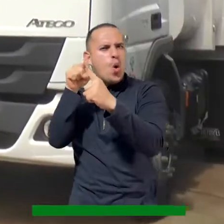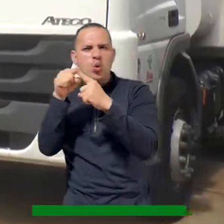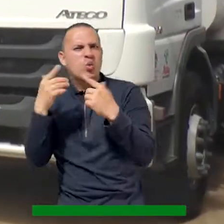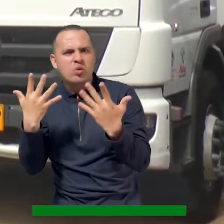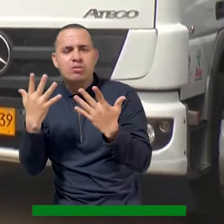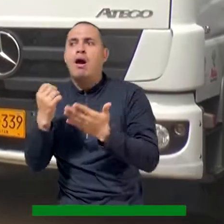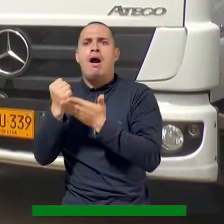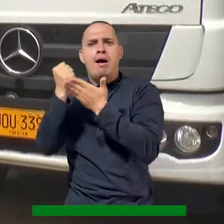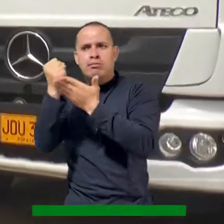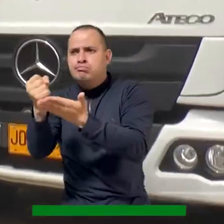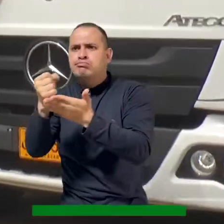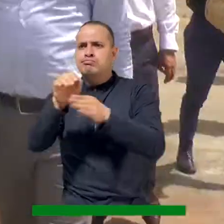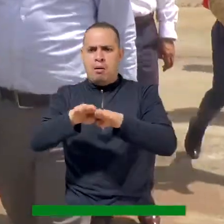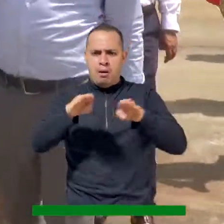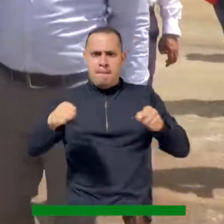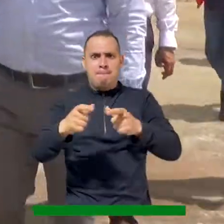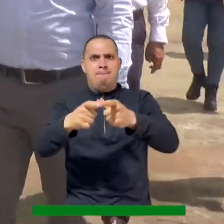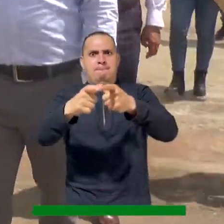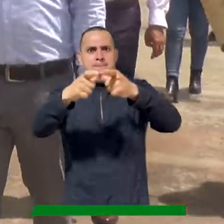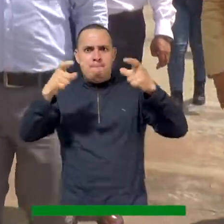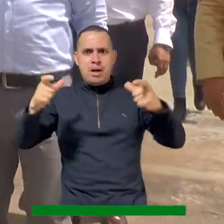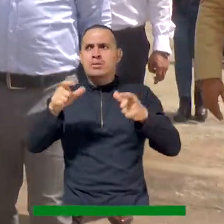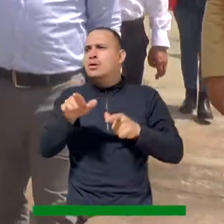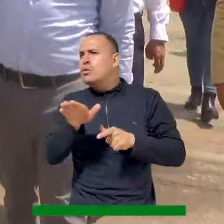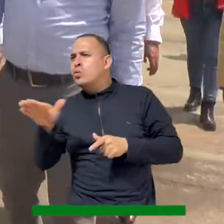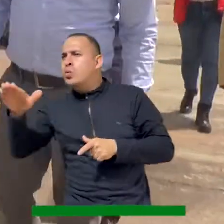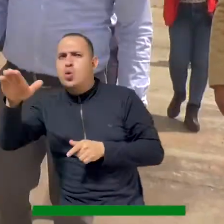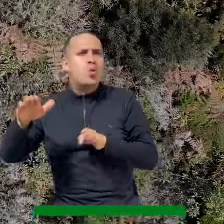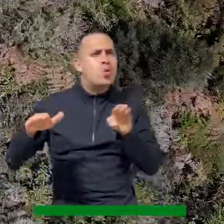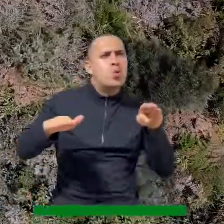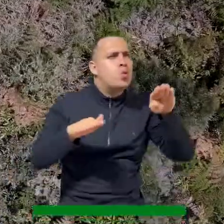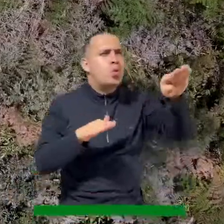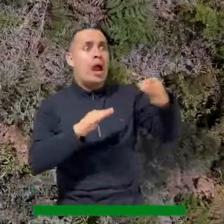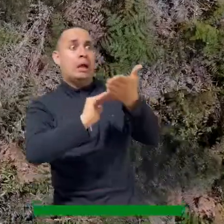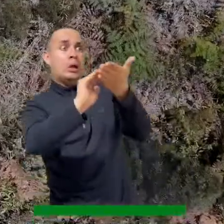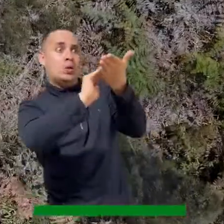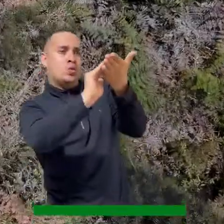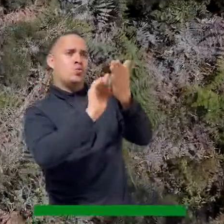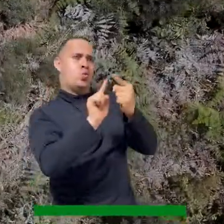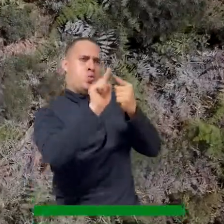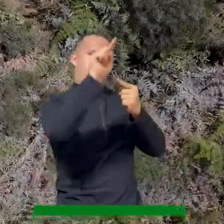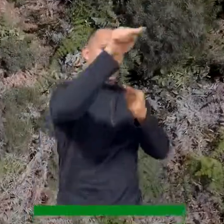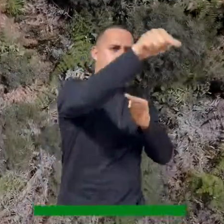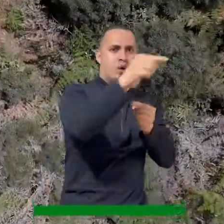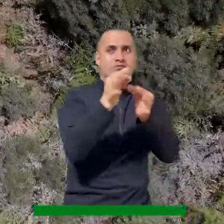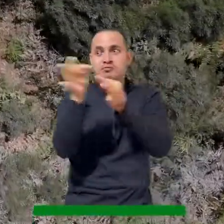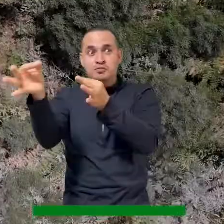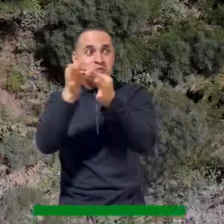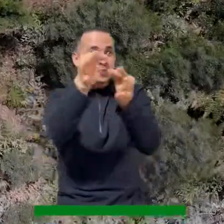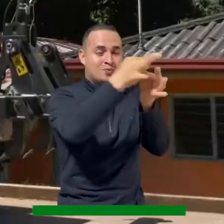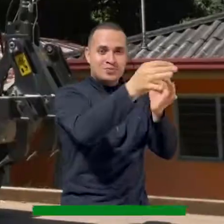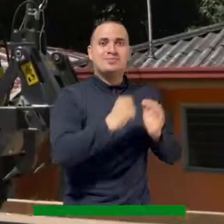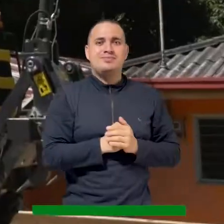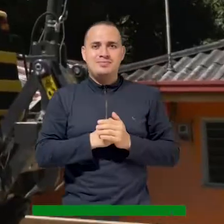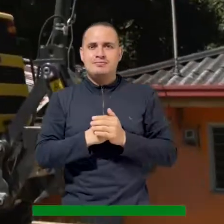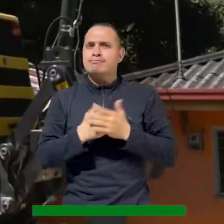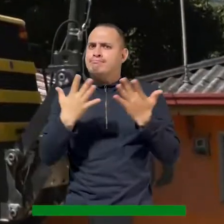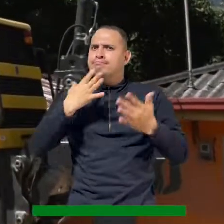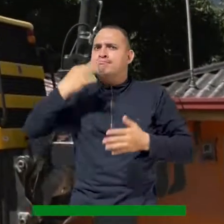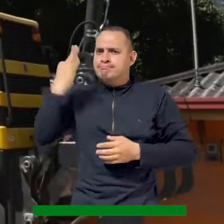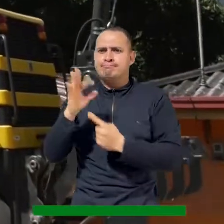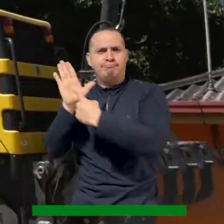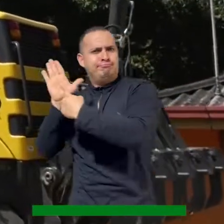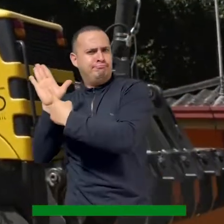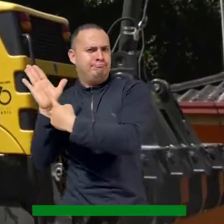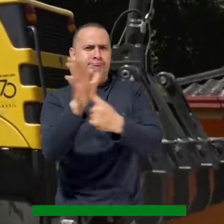fortalecer el banco de maquinaria y poder irradiarnos a otras vías terciarias de los municipios. Es así como